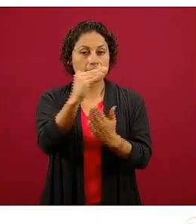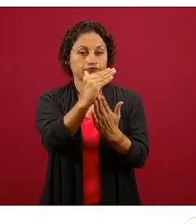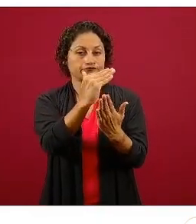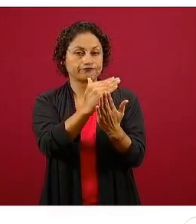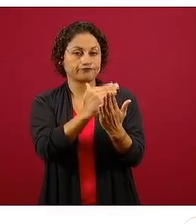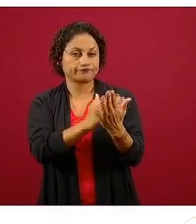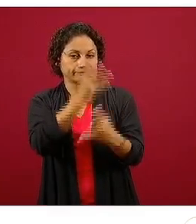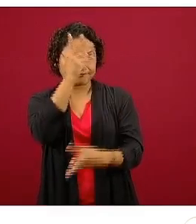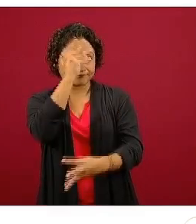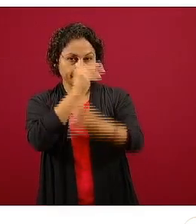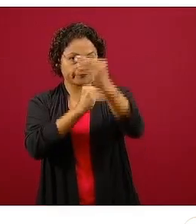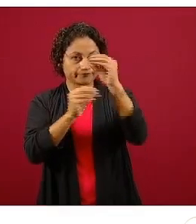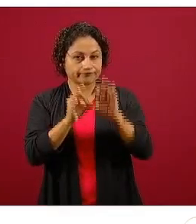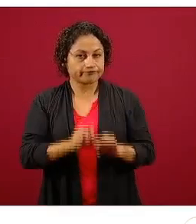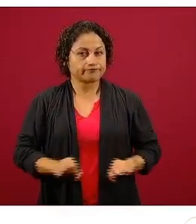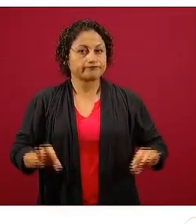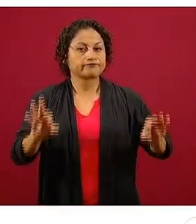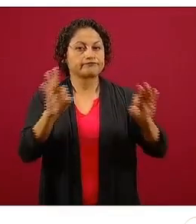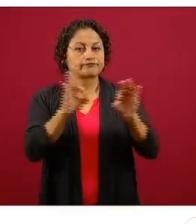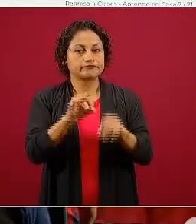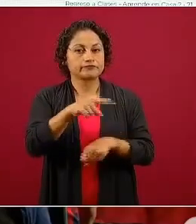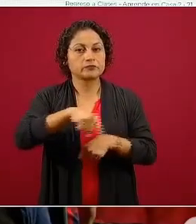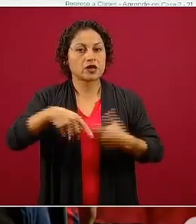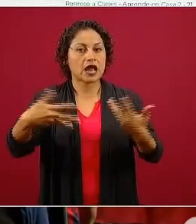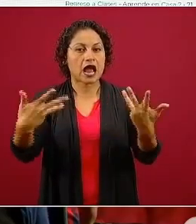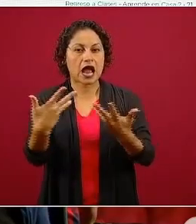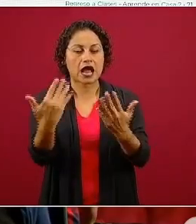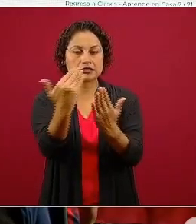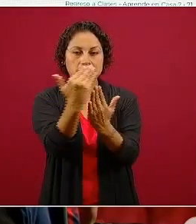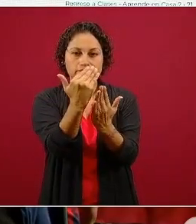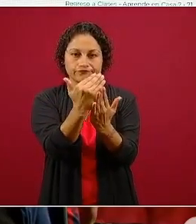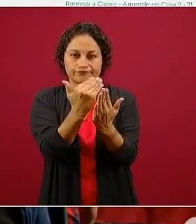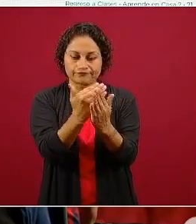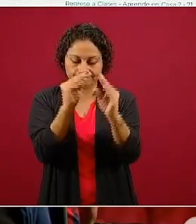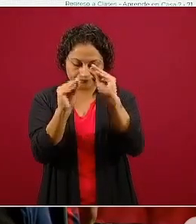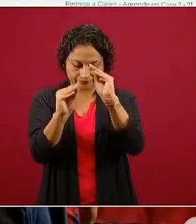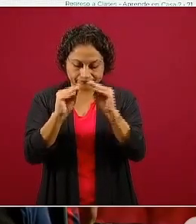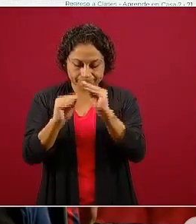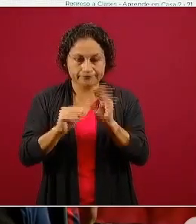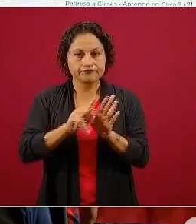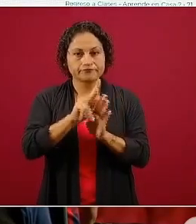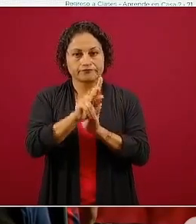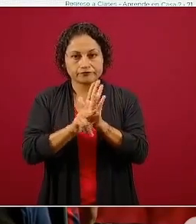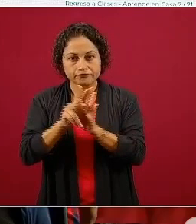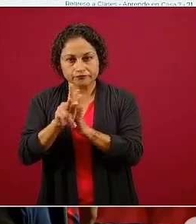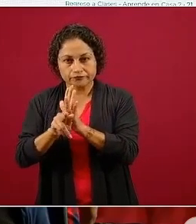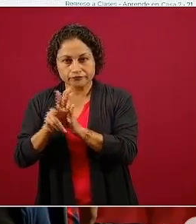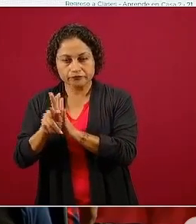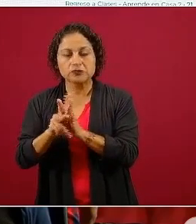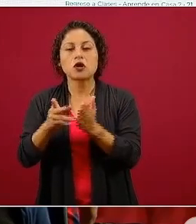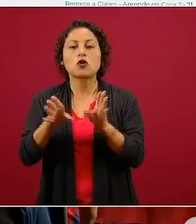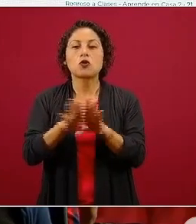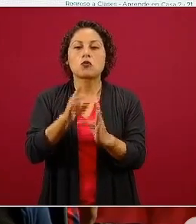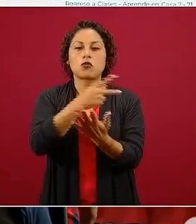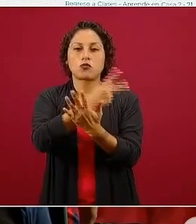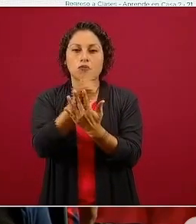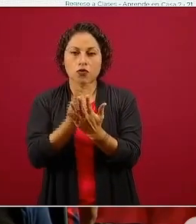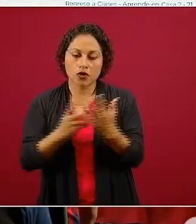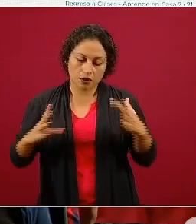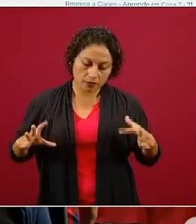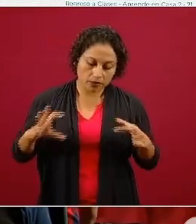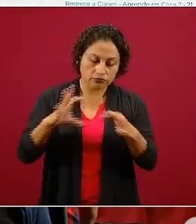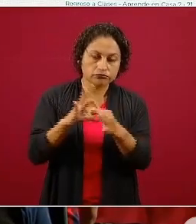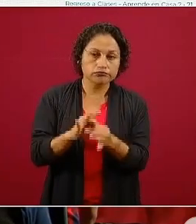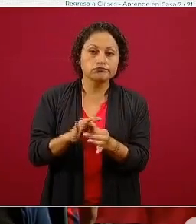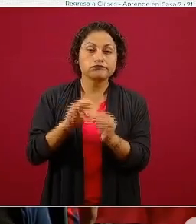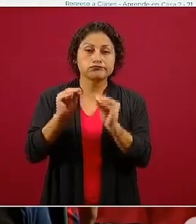elaboran todos los guiones, los programas, los contenidos y ya empaquetado es